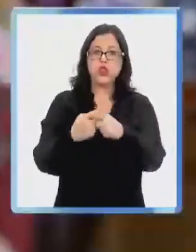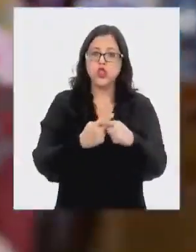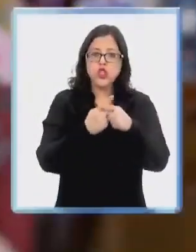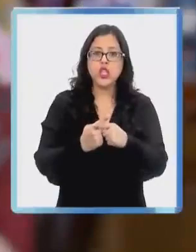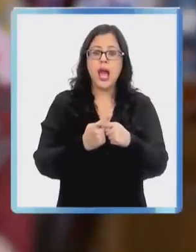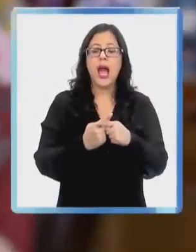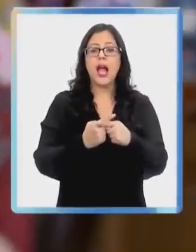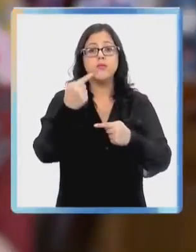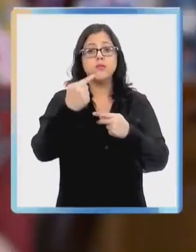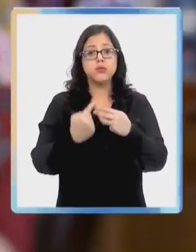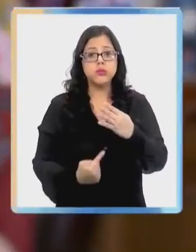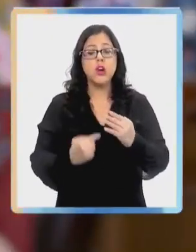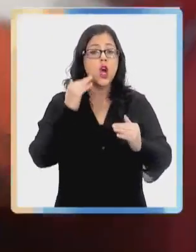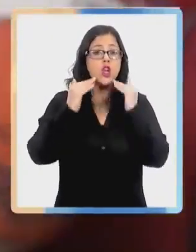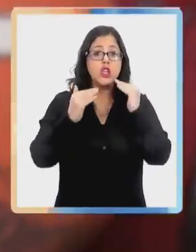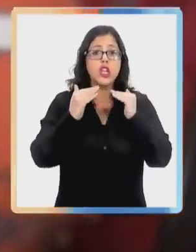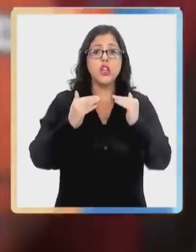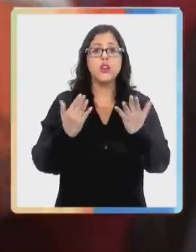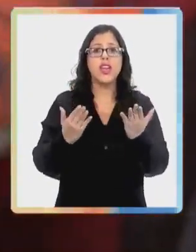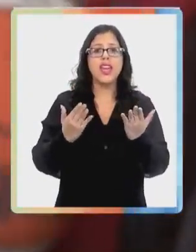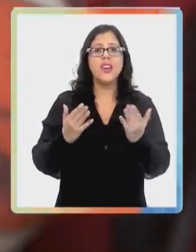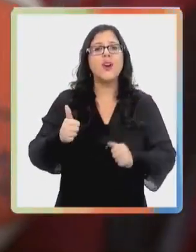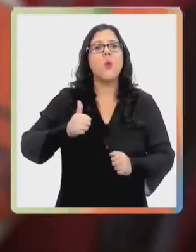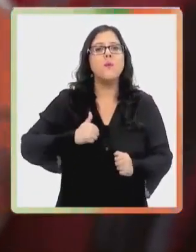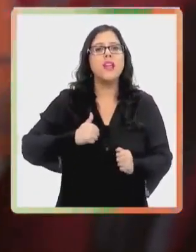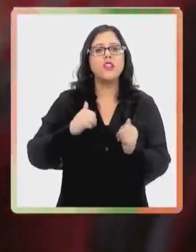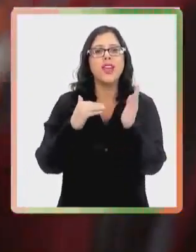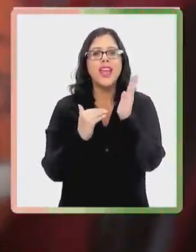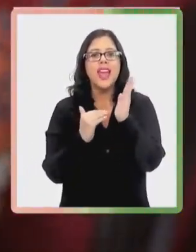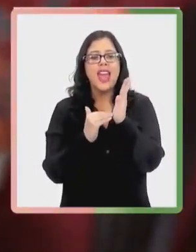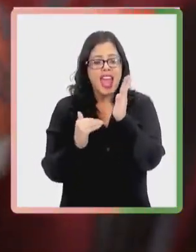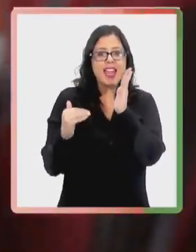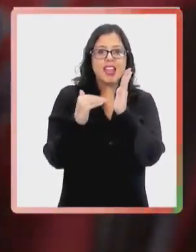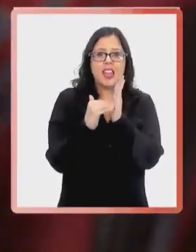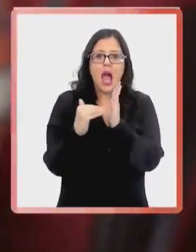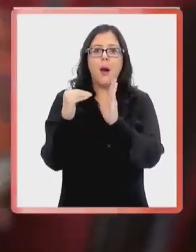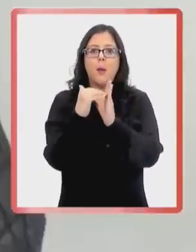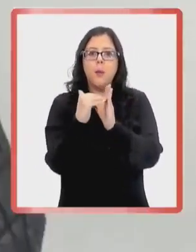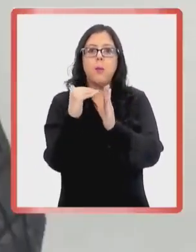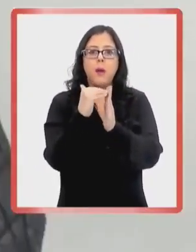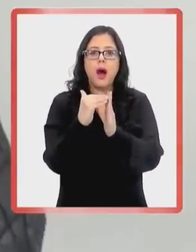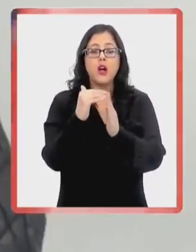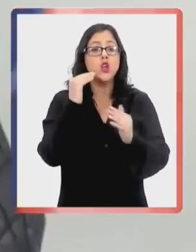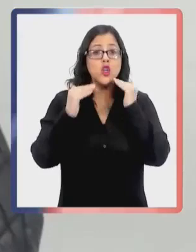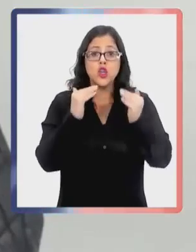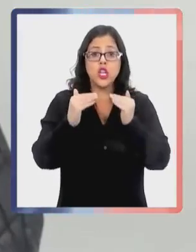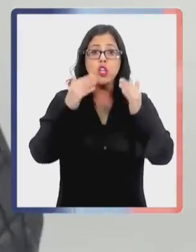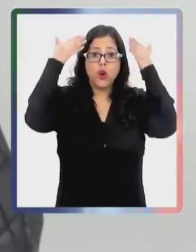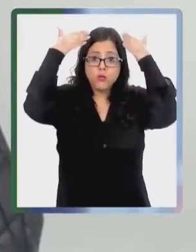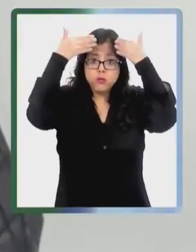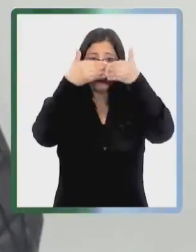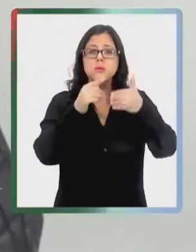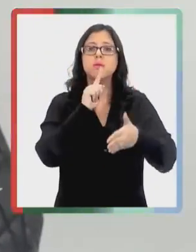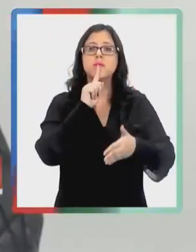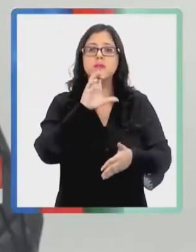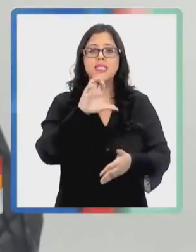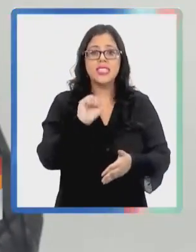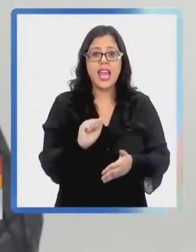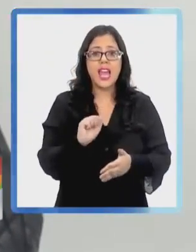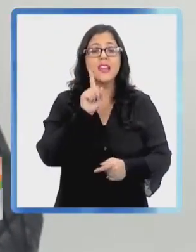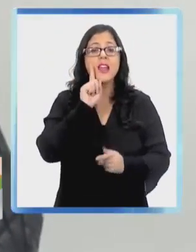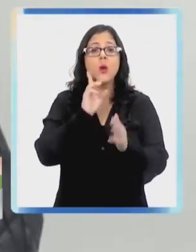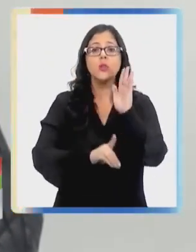a nivel social, a nivel físico, los niños van cumpliendo como ciertas etapas en general. Nuestros niños en condición de TEA muchas veces